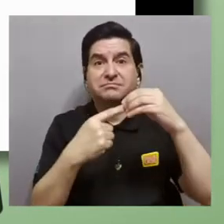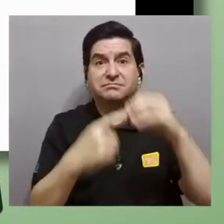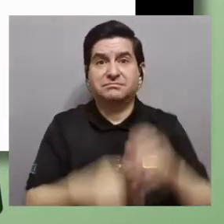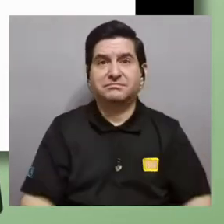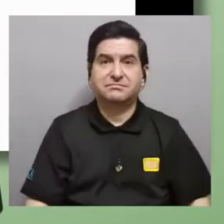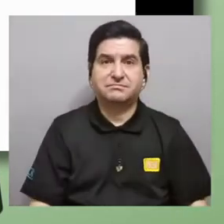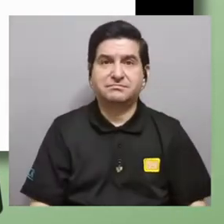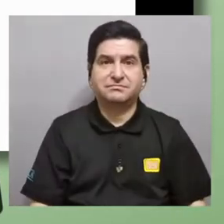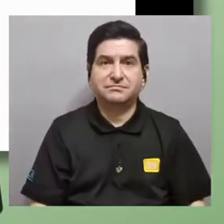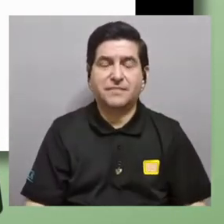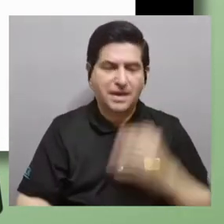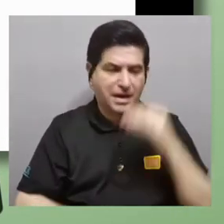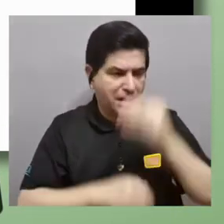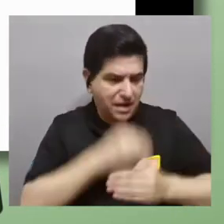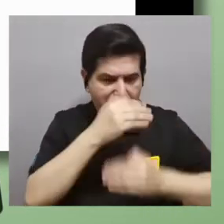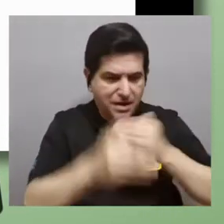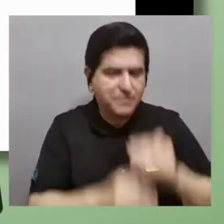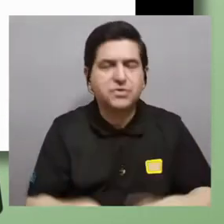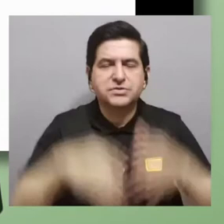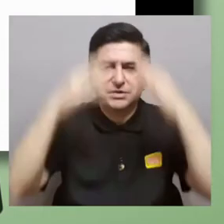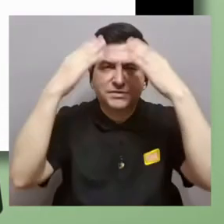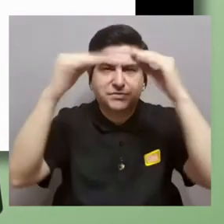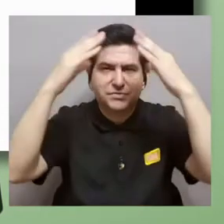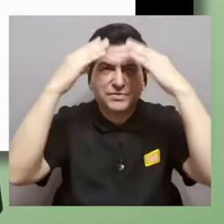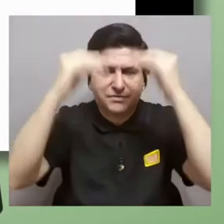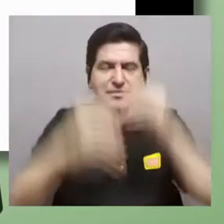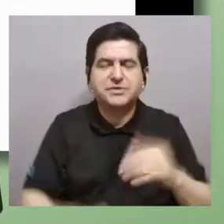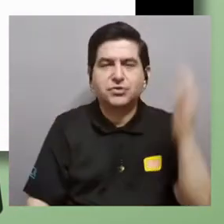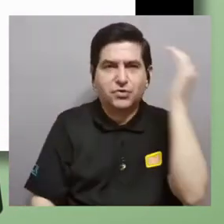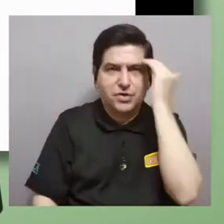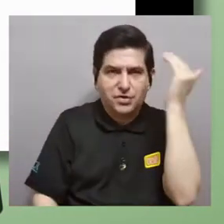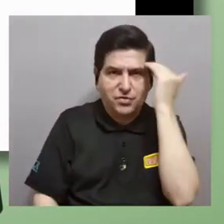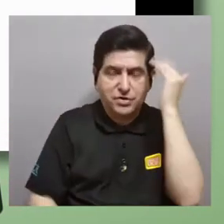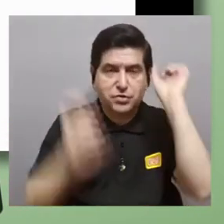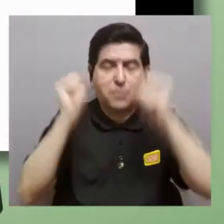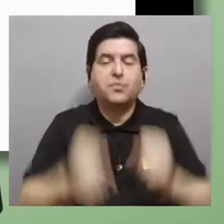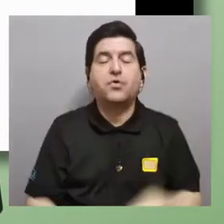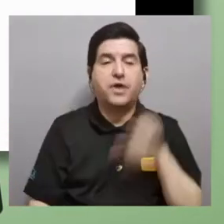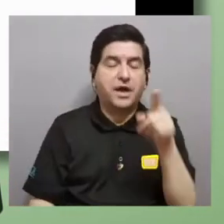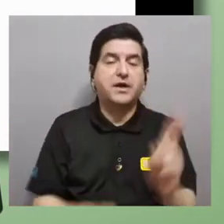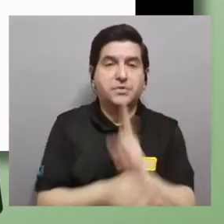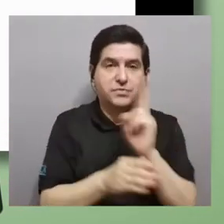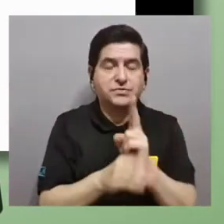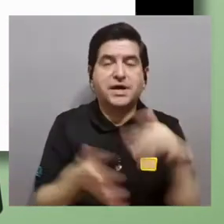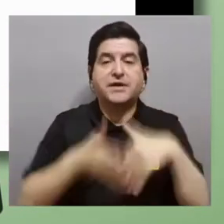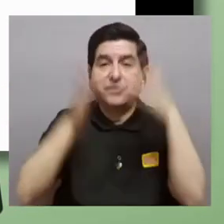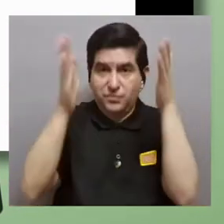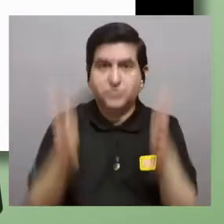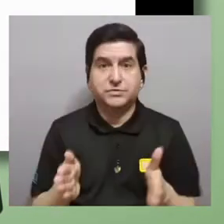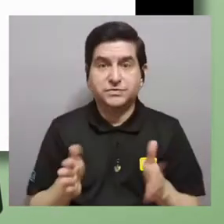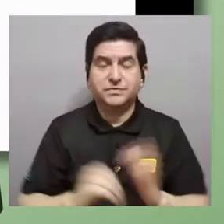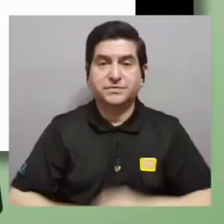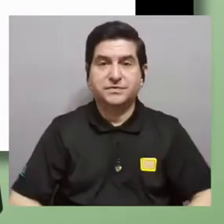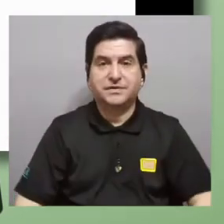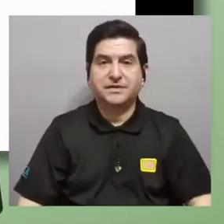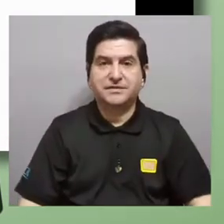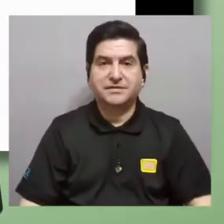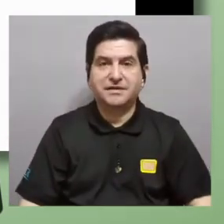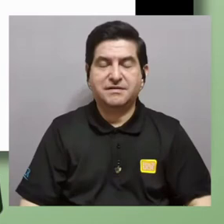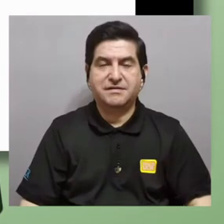es que el procesamiento de la información y conocimiento que pueden hacer los y las estudiantes